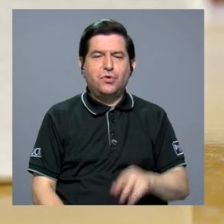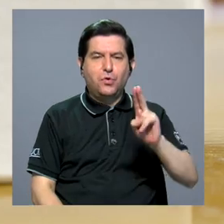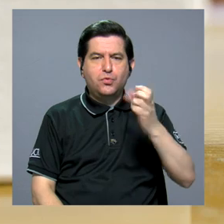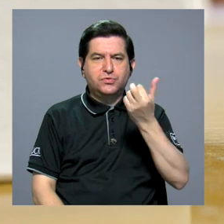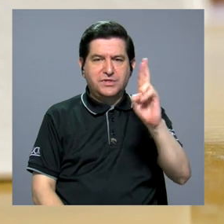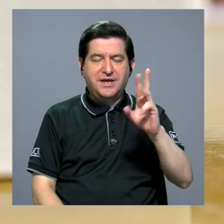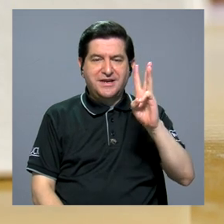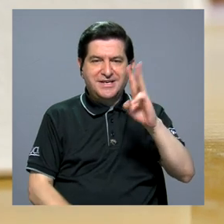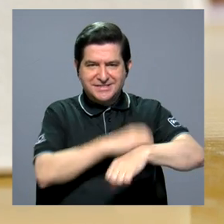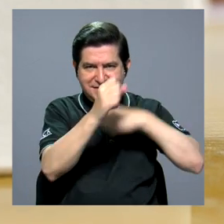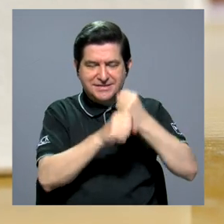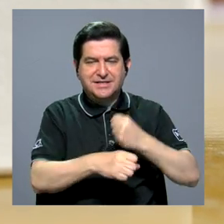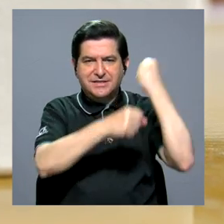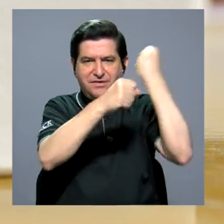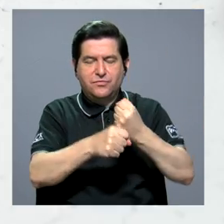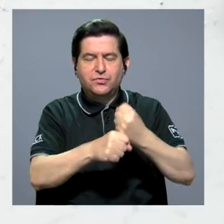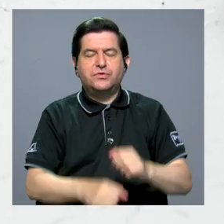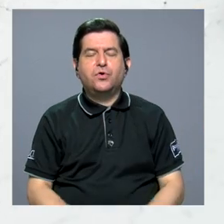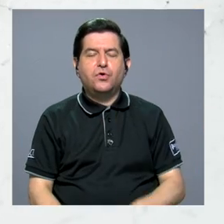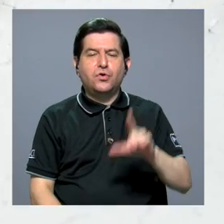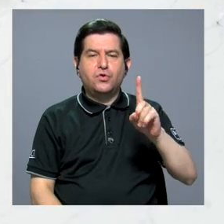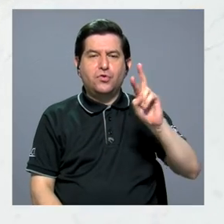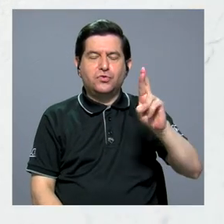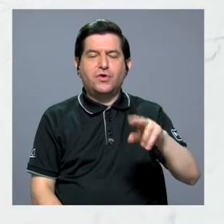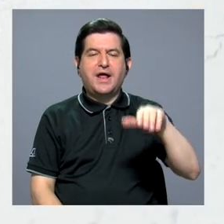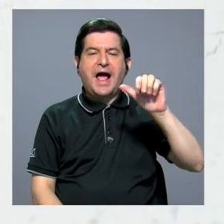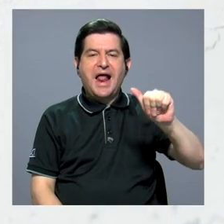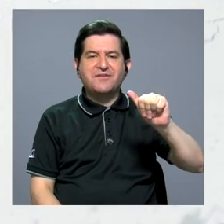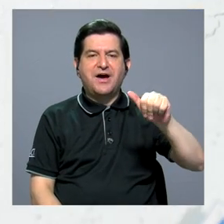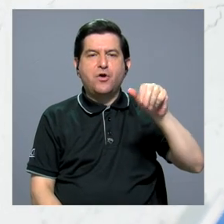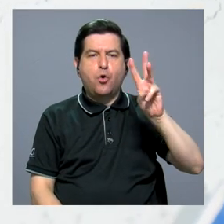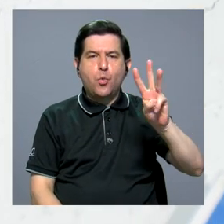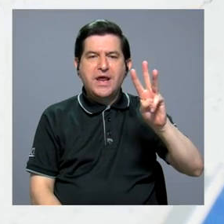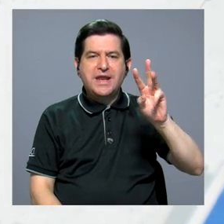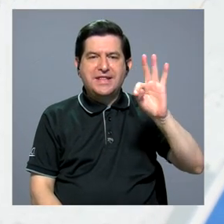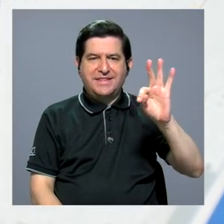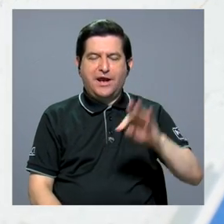años y fue fundada por el doctor Álvaro Willy Trejos.